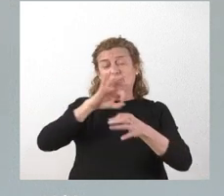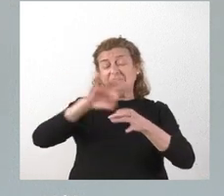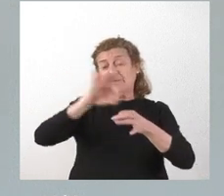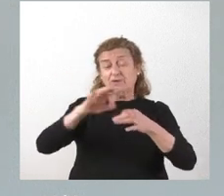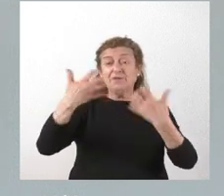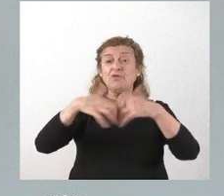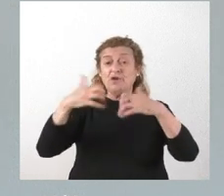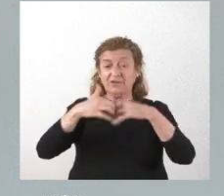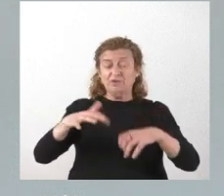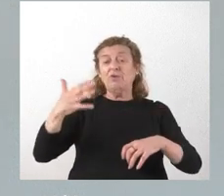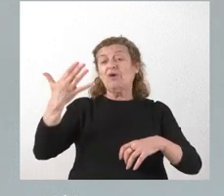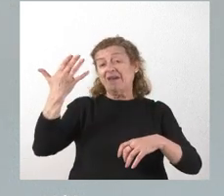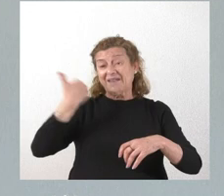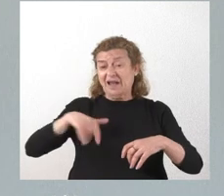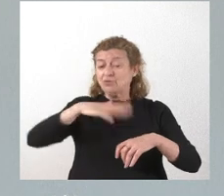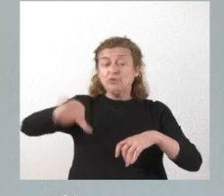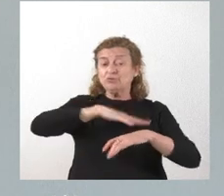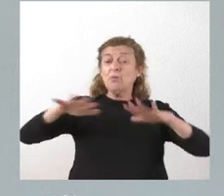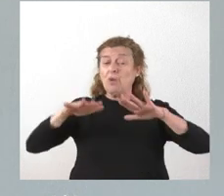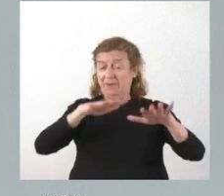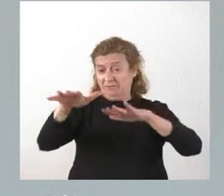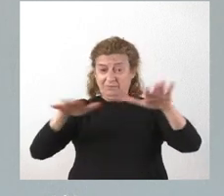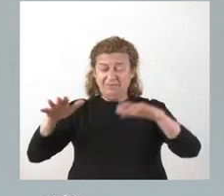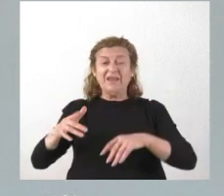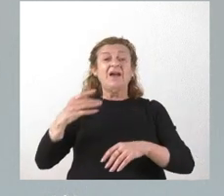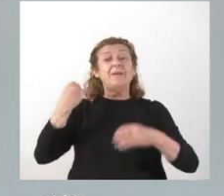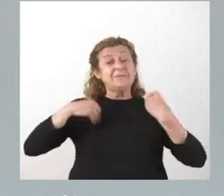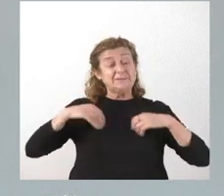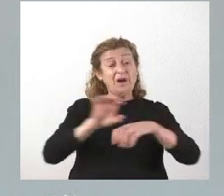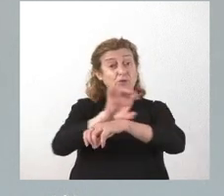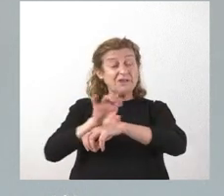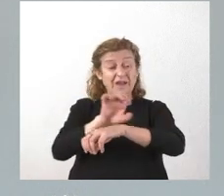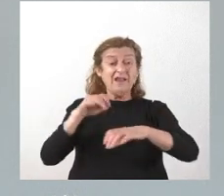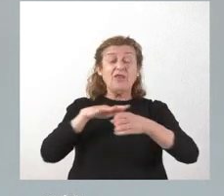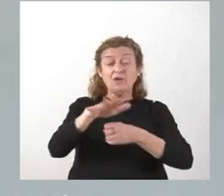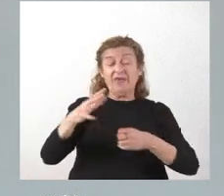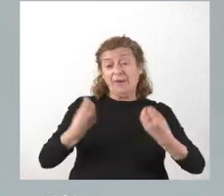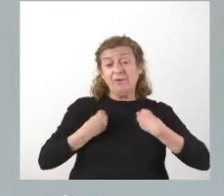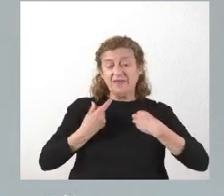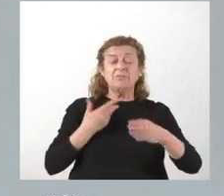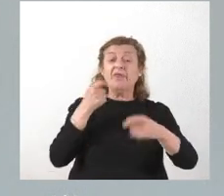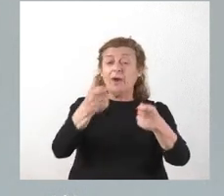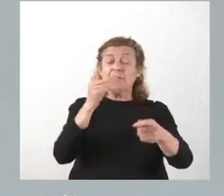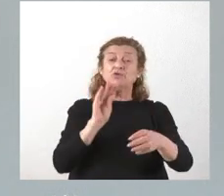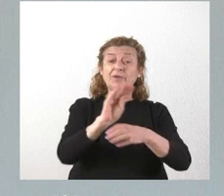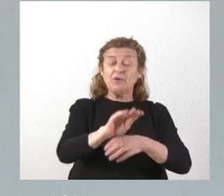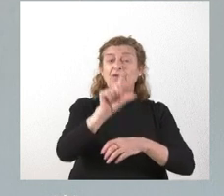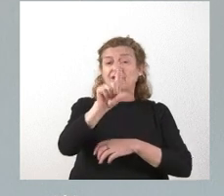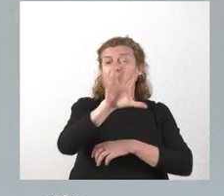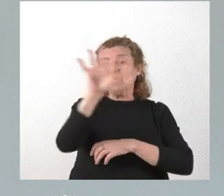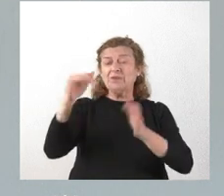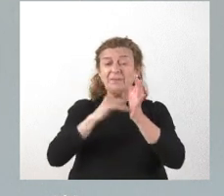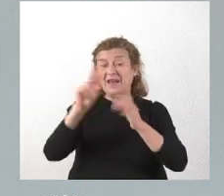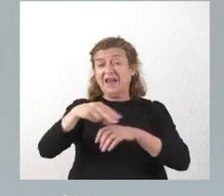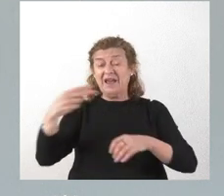una vez que estos han sido movilizados. La propia Consejería en el área de vivienda concede una subvención de 150.000 euros